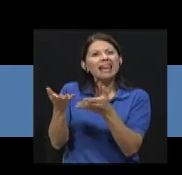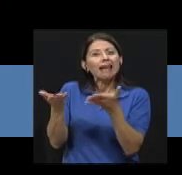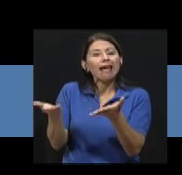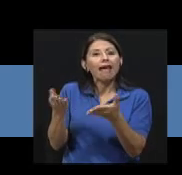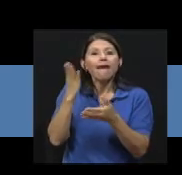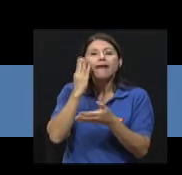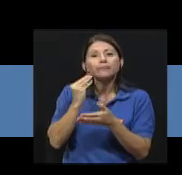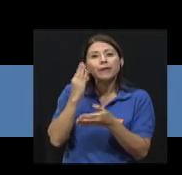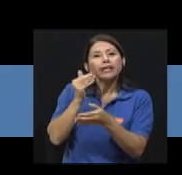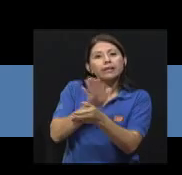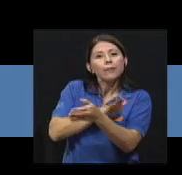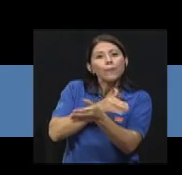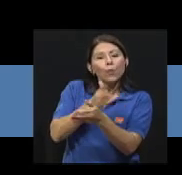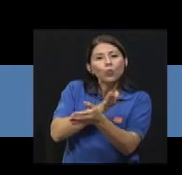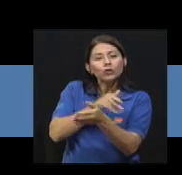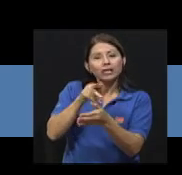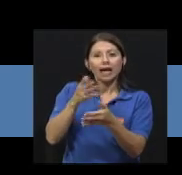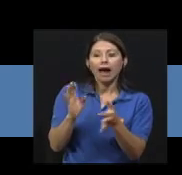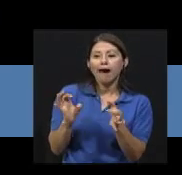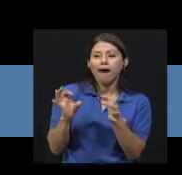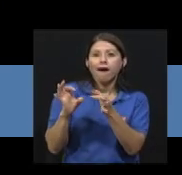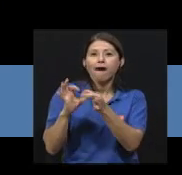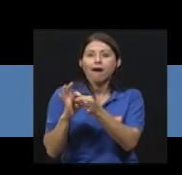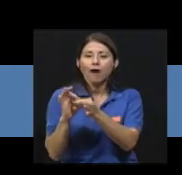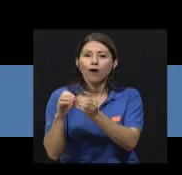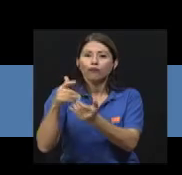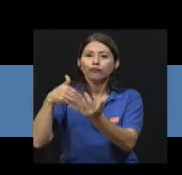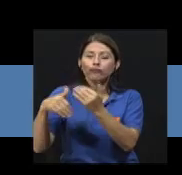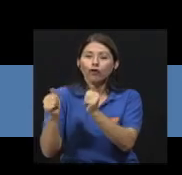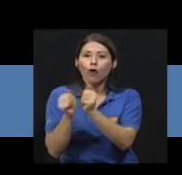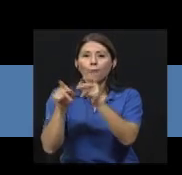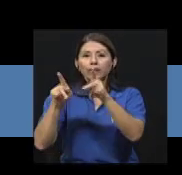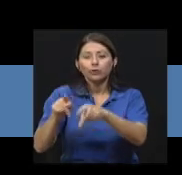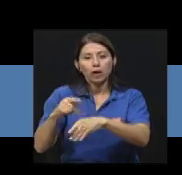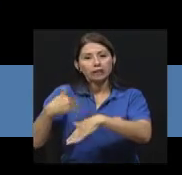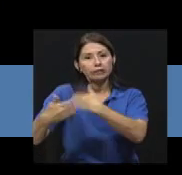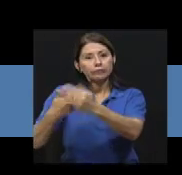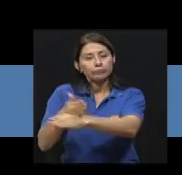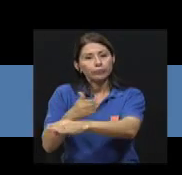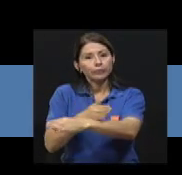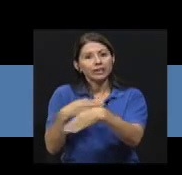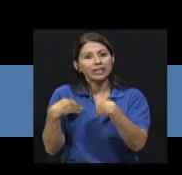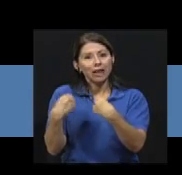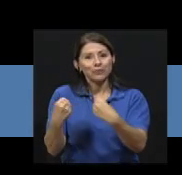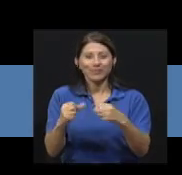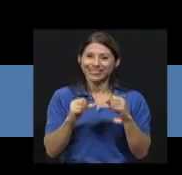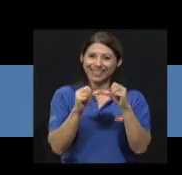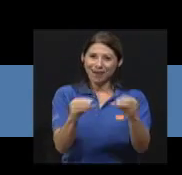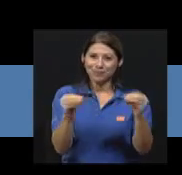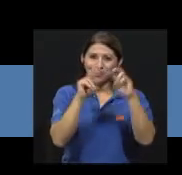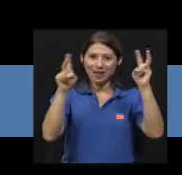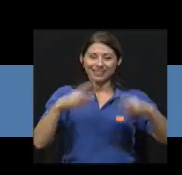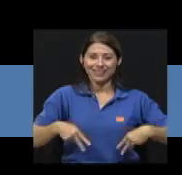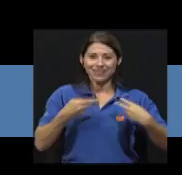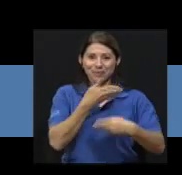musicales de las personas con sus procesos de salud. Sigamos con más de Vivir Mejor.